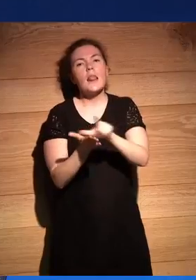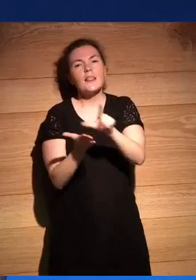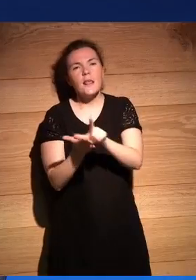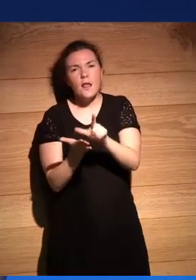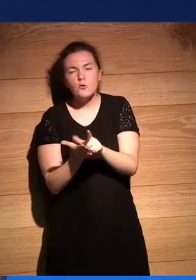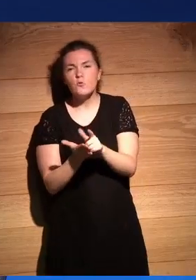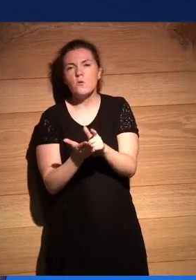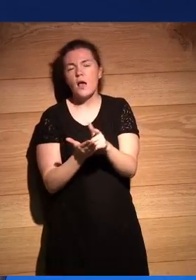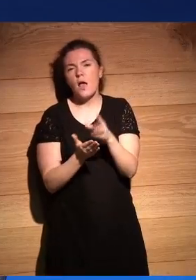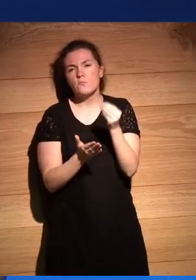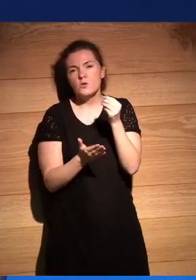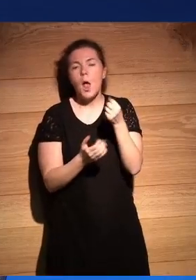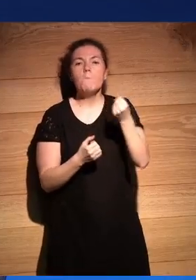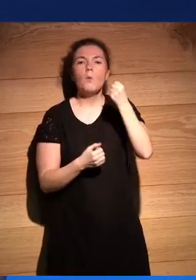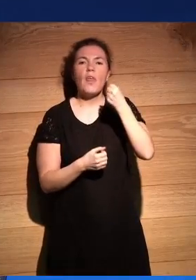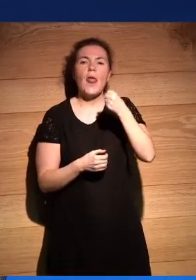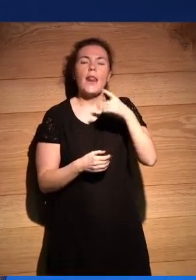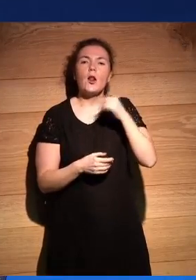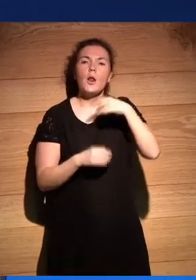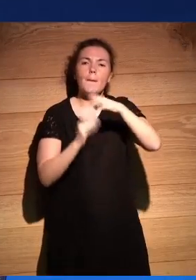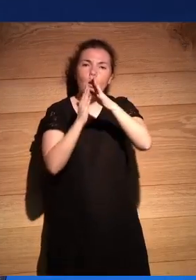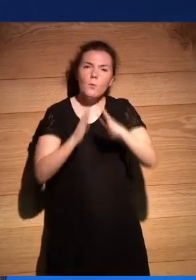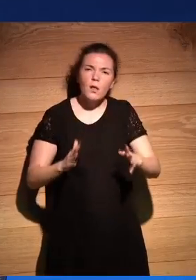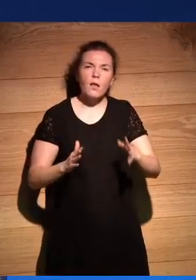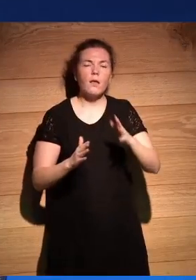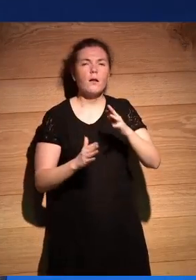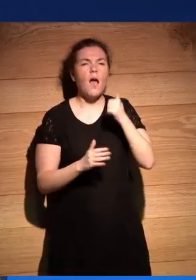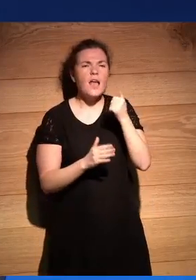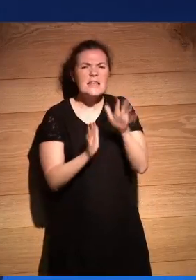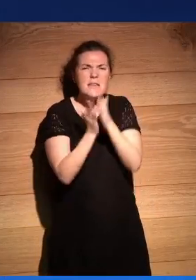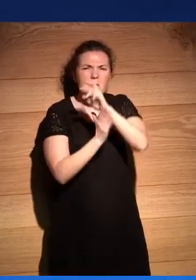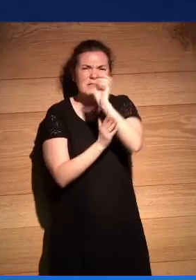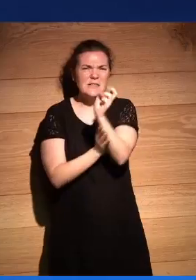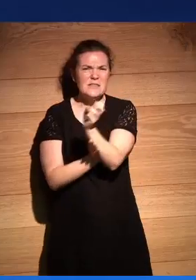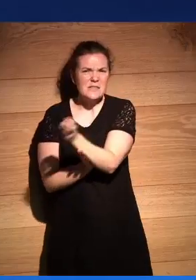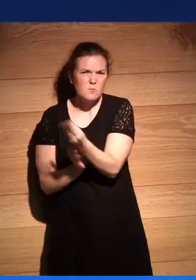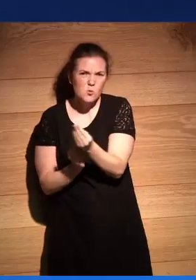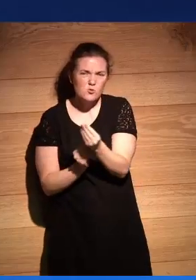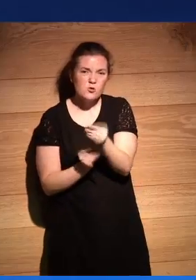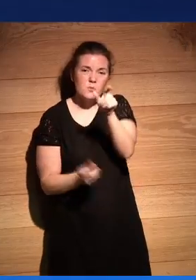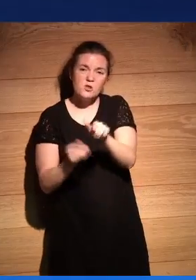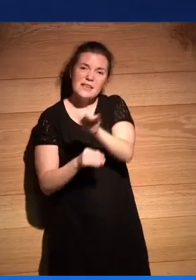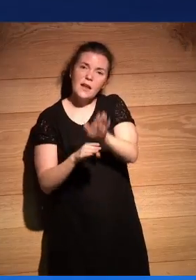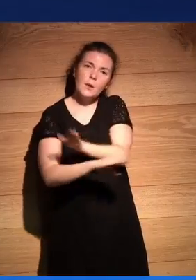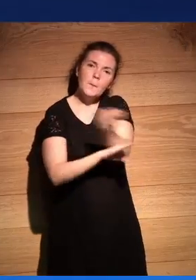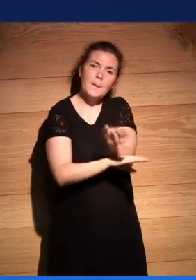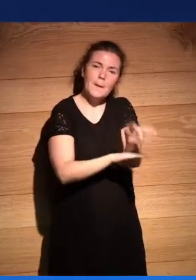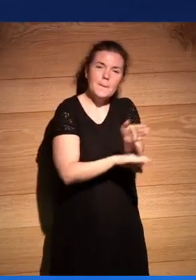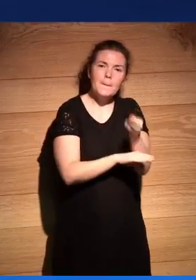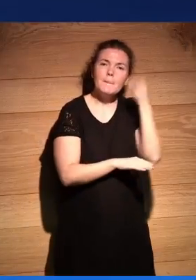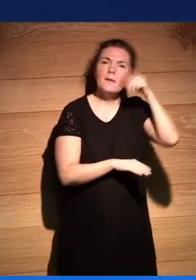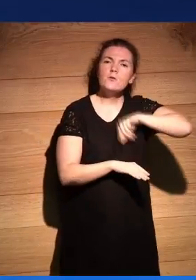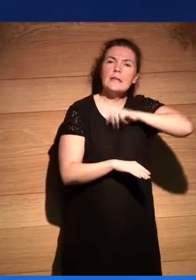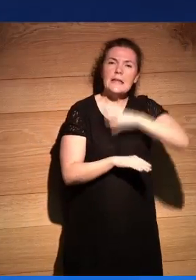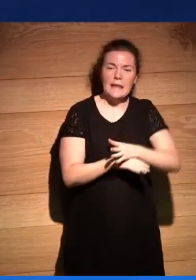bitnik ¿no? el poder y la gloria bajo el volcán o sea hay una cantidad de libros que son inseparables